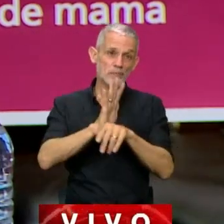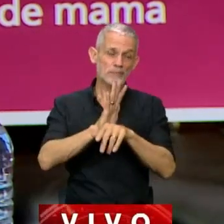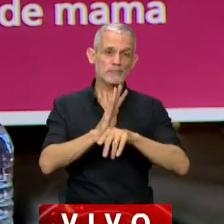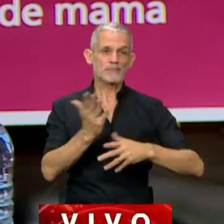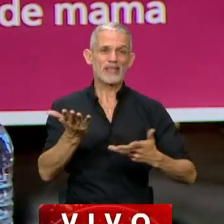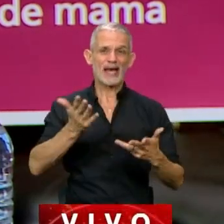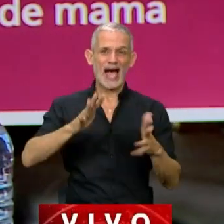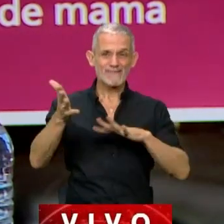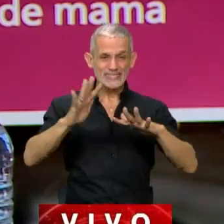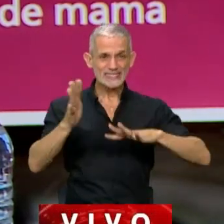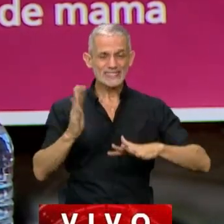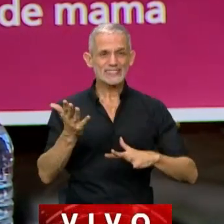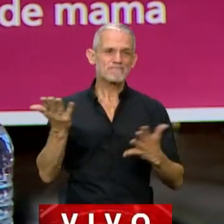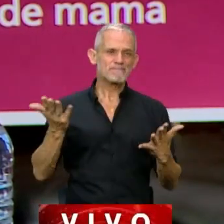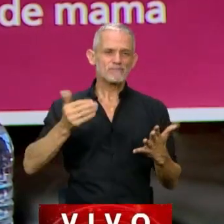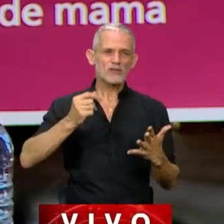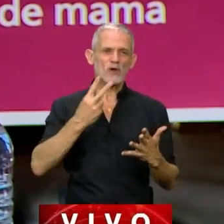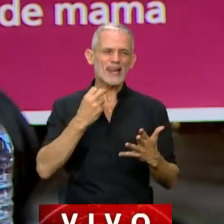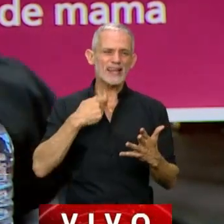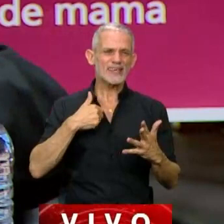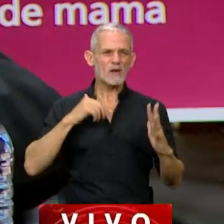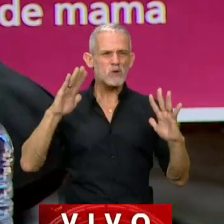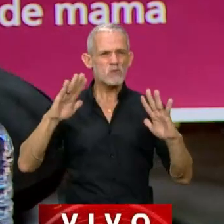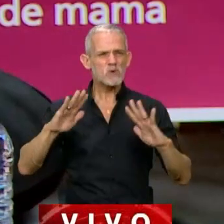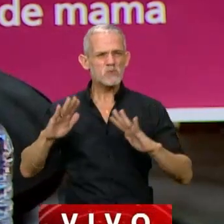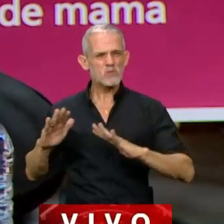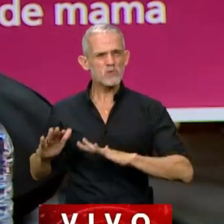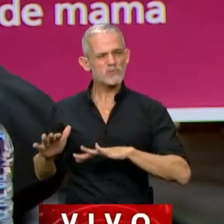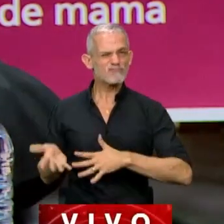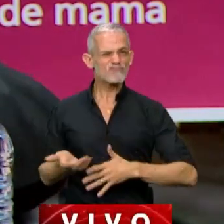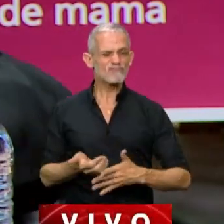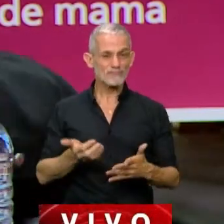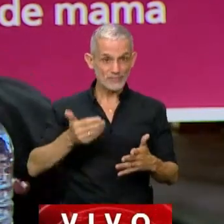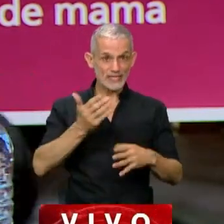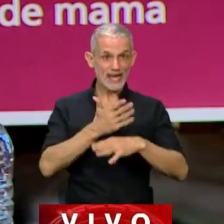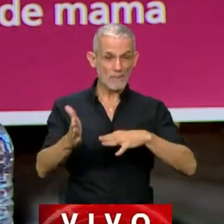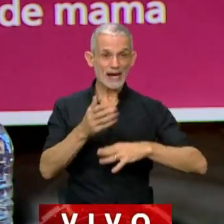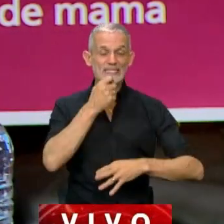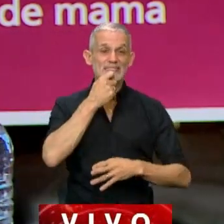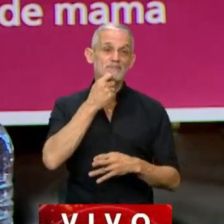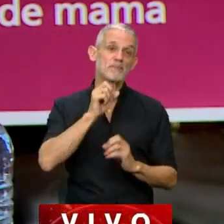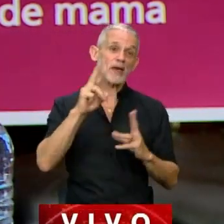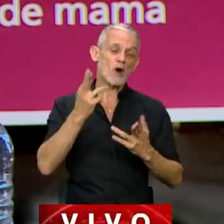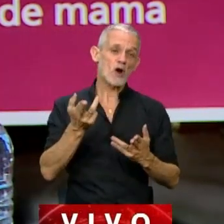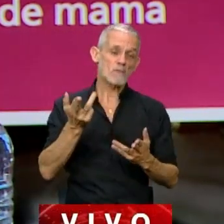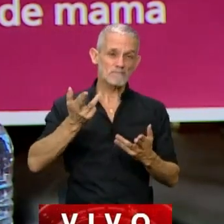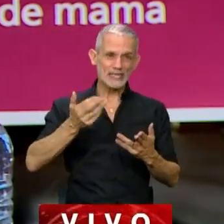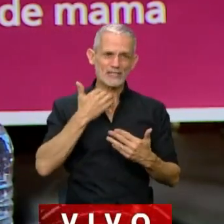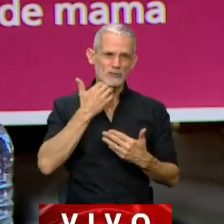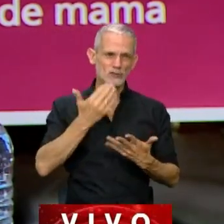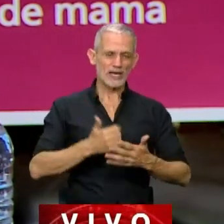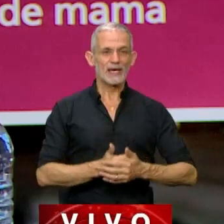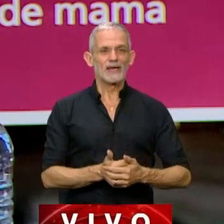veces a tirar un poco para abajo. Y más aún si encima, no sé,